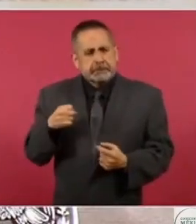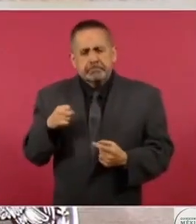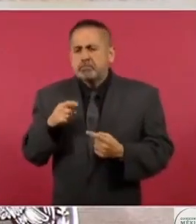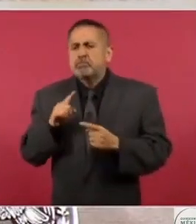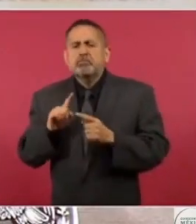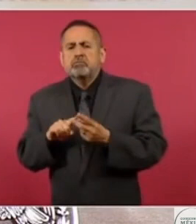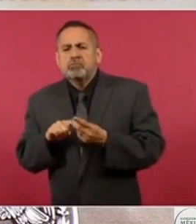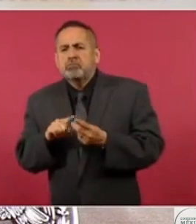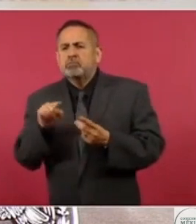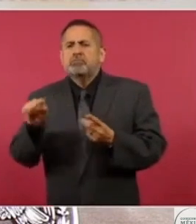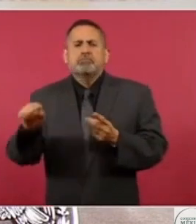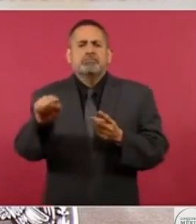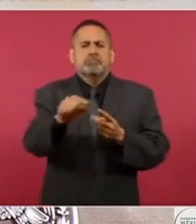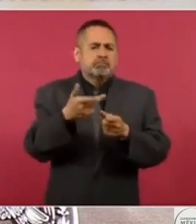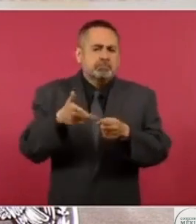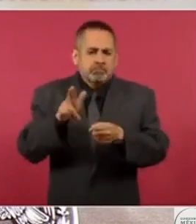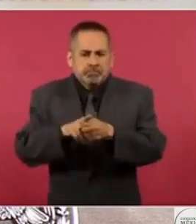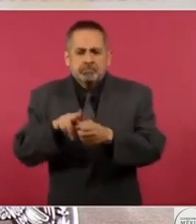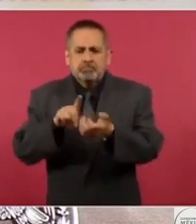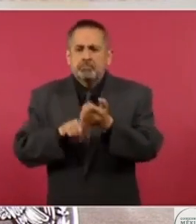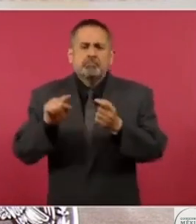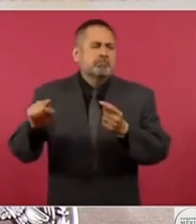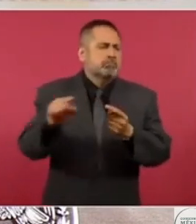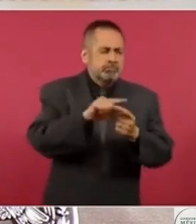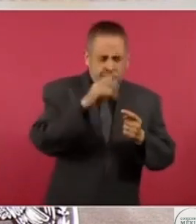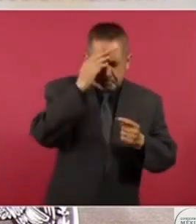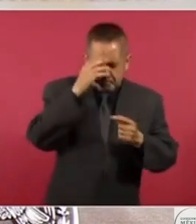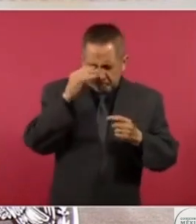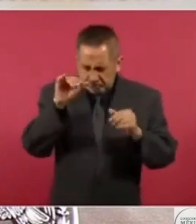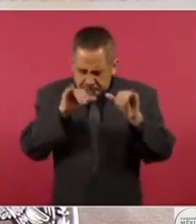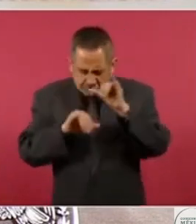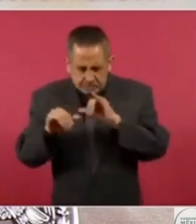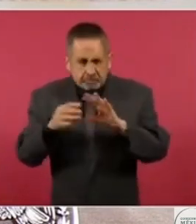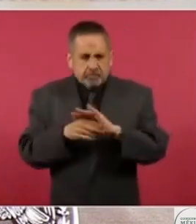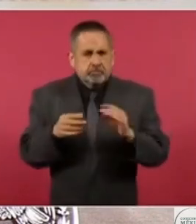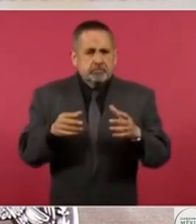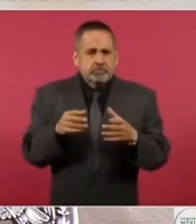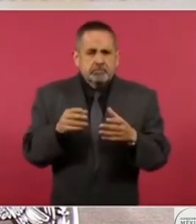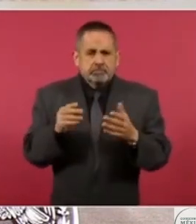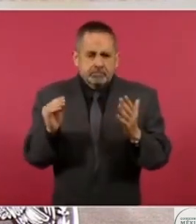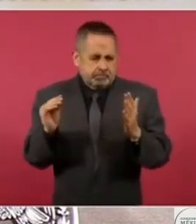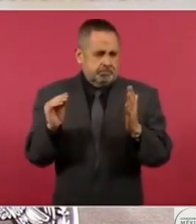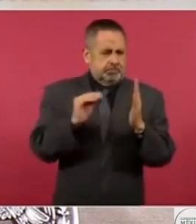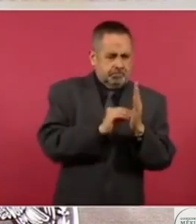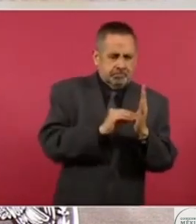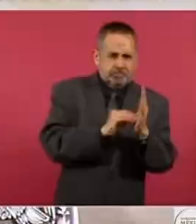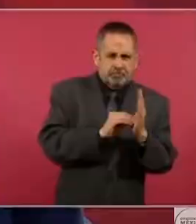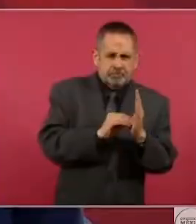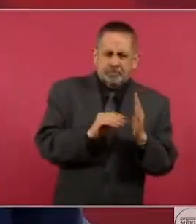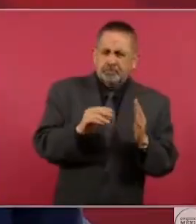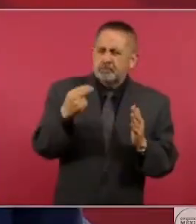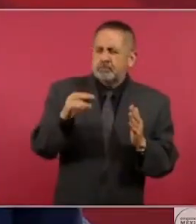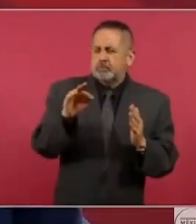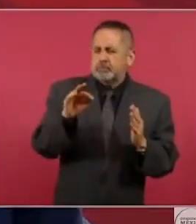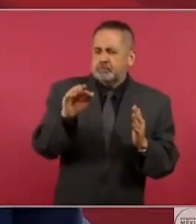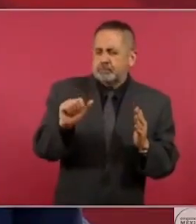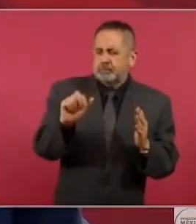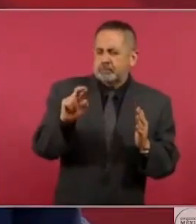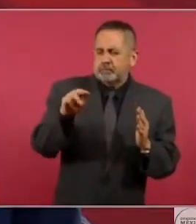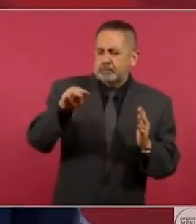las instancias de salud, pero las que conozco son, por ejemplo, el ir integrando la farmacopea de